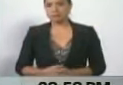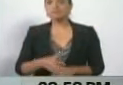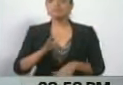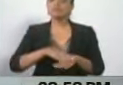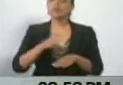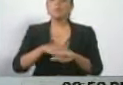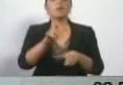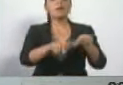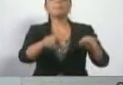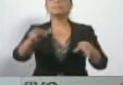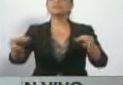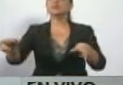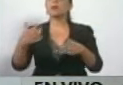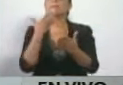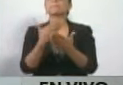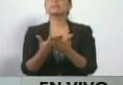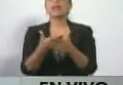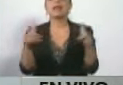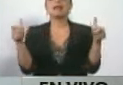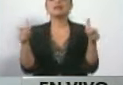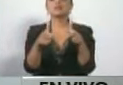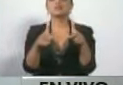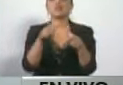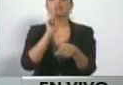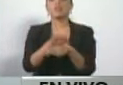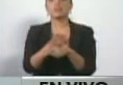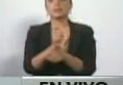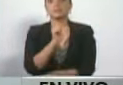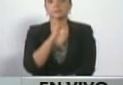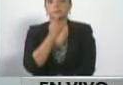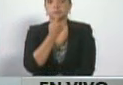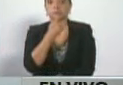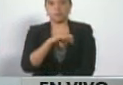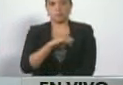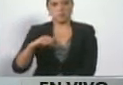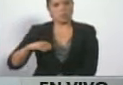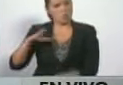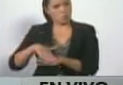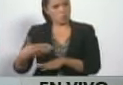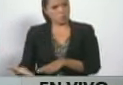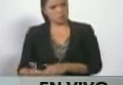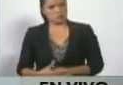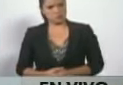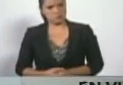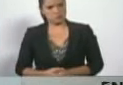gente solicita que la reunión sea reservada? ¿Ah?